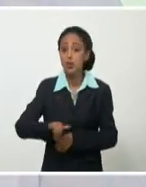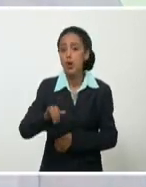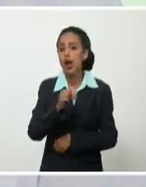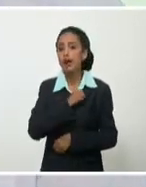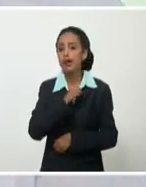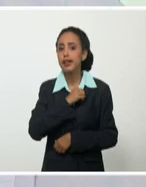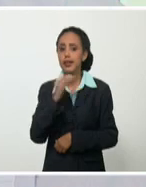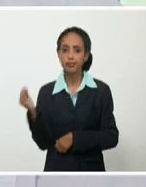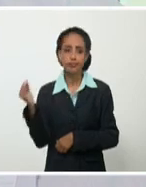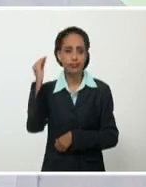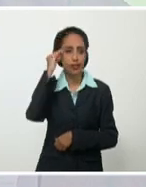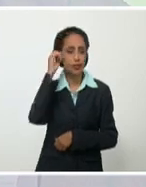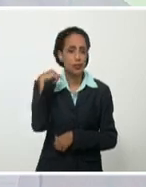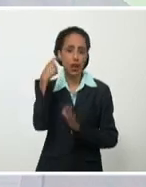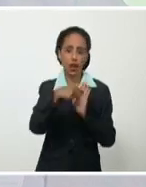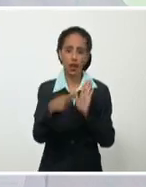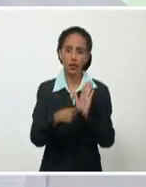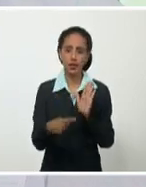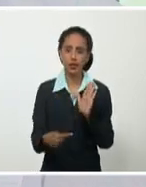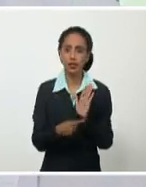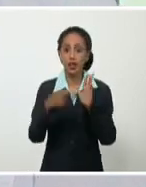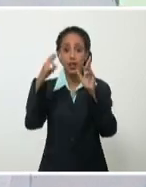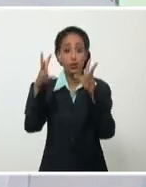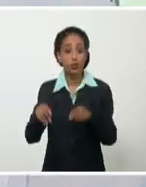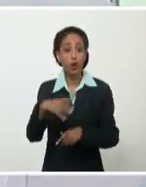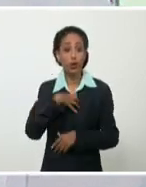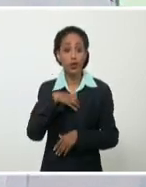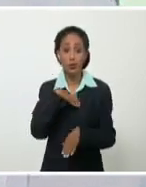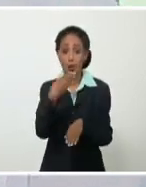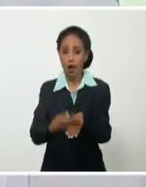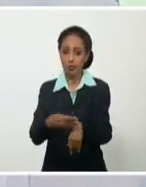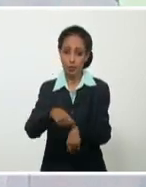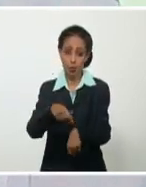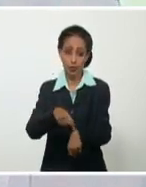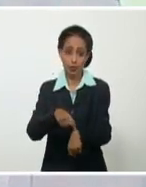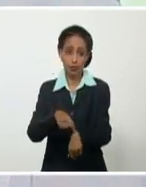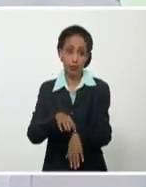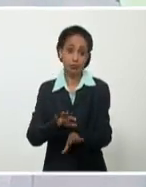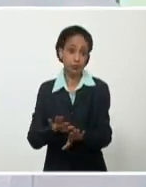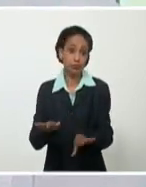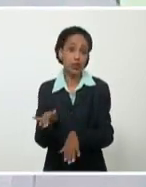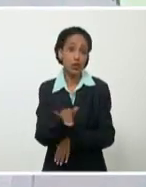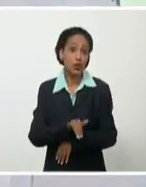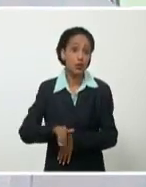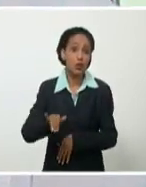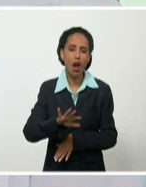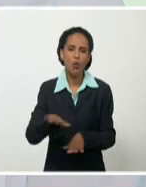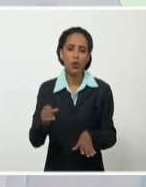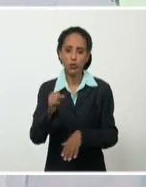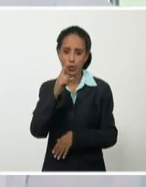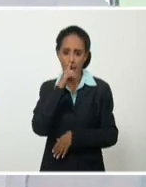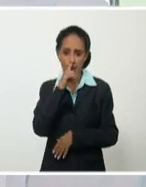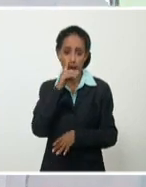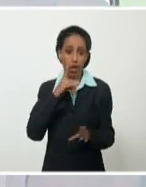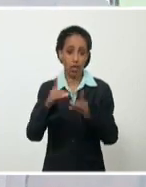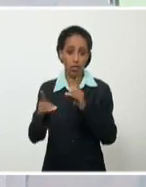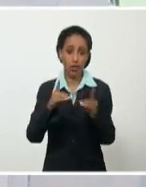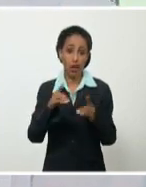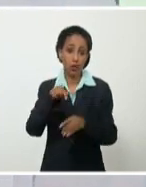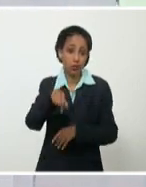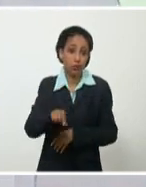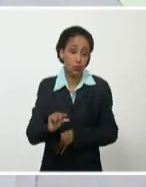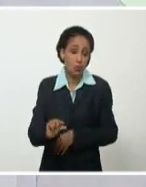conocer las particularidades de los resultados que tenemos hasta el momento y también cuando terminan ya los estudios, que serán